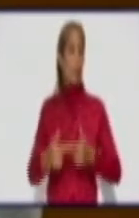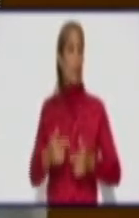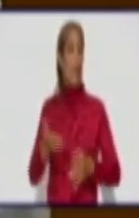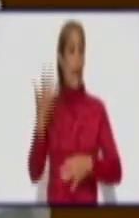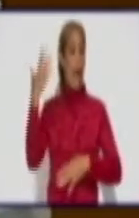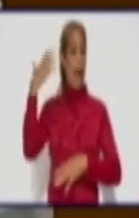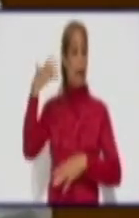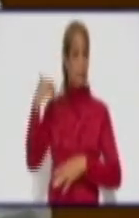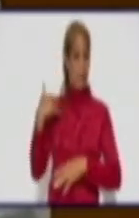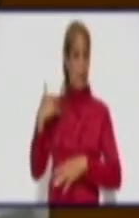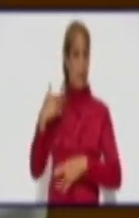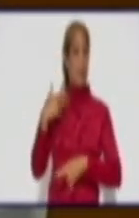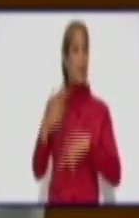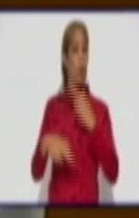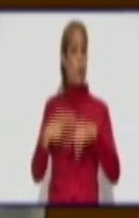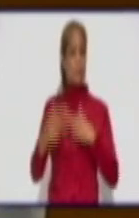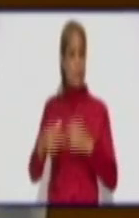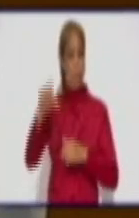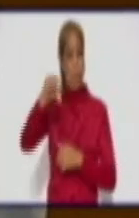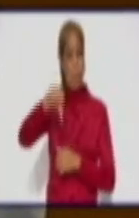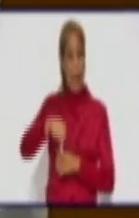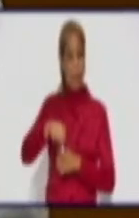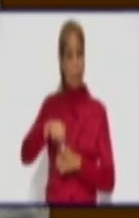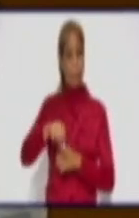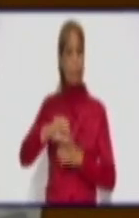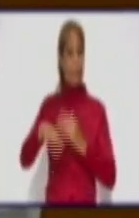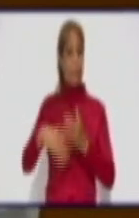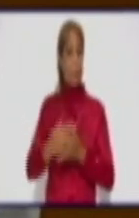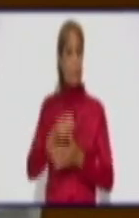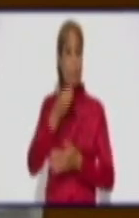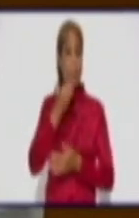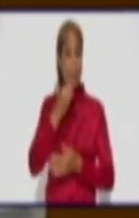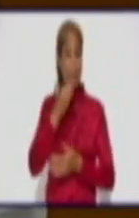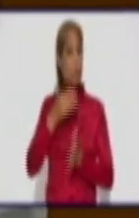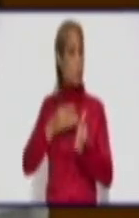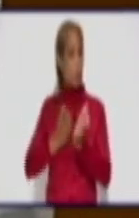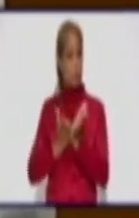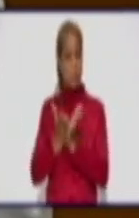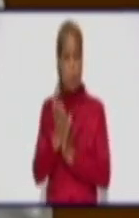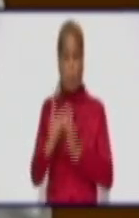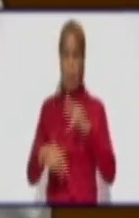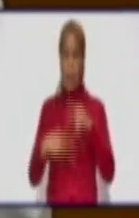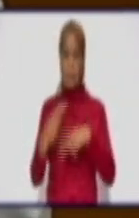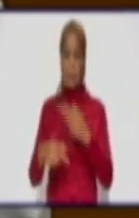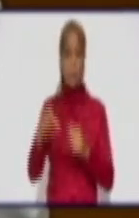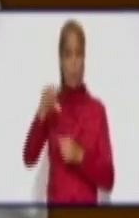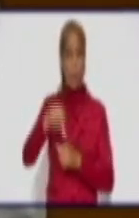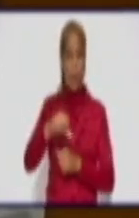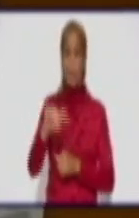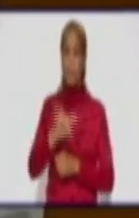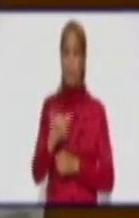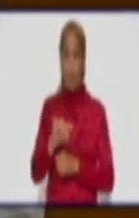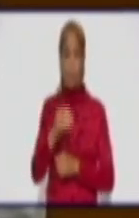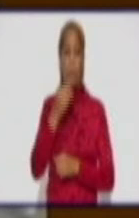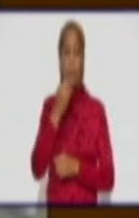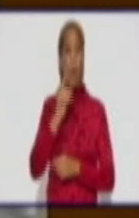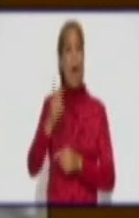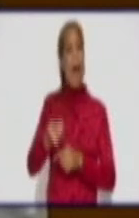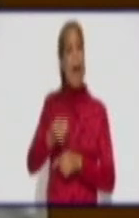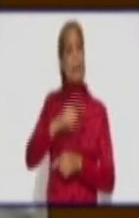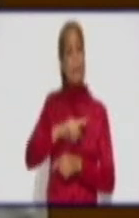que estamos lamentando, en un escenario mucho más complejo. Ayer hacíamos fuertes críticas al municipio de Río Cautos.